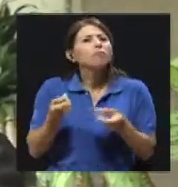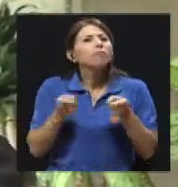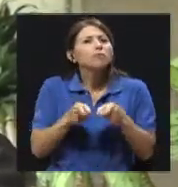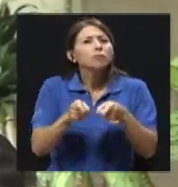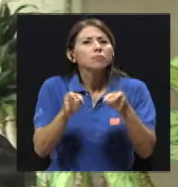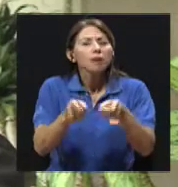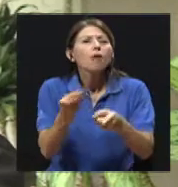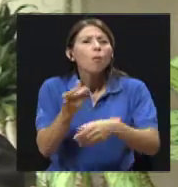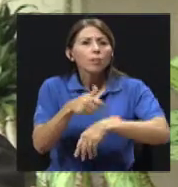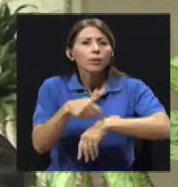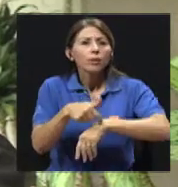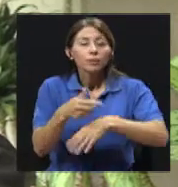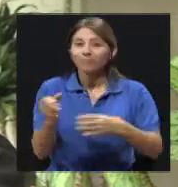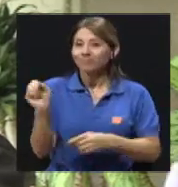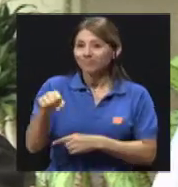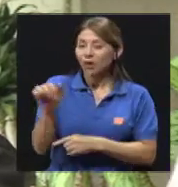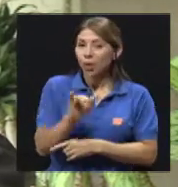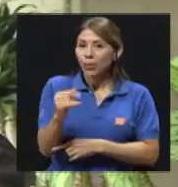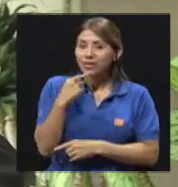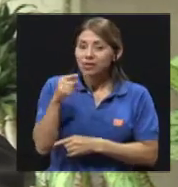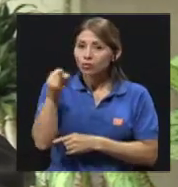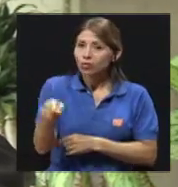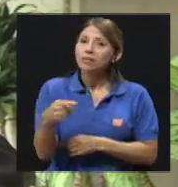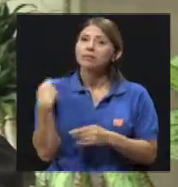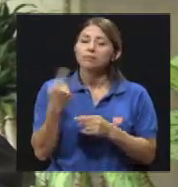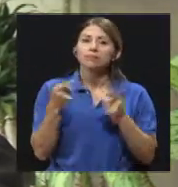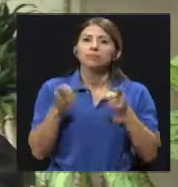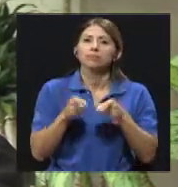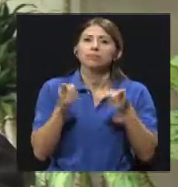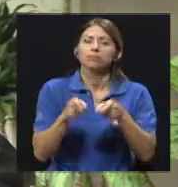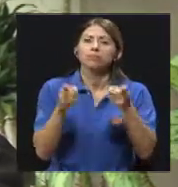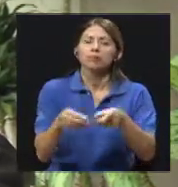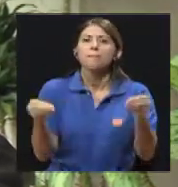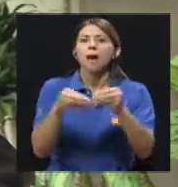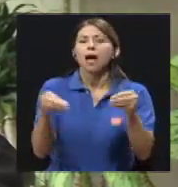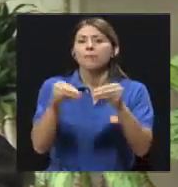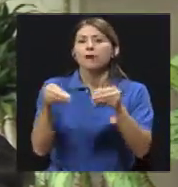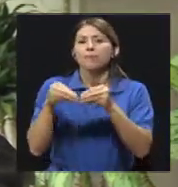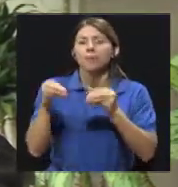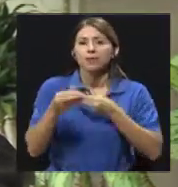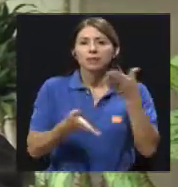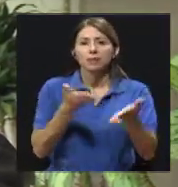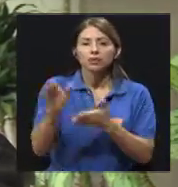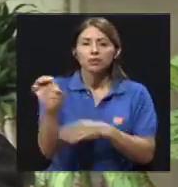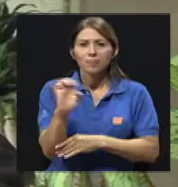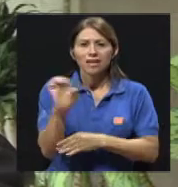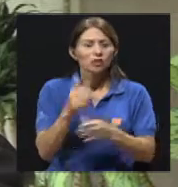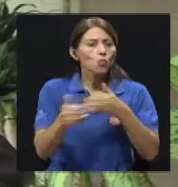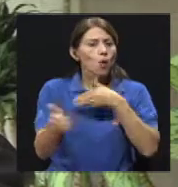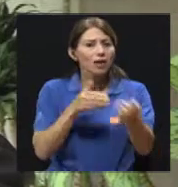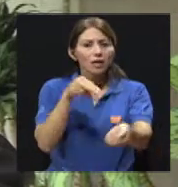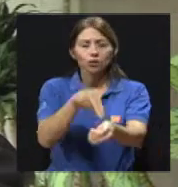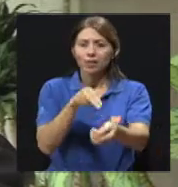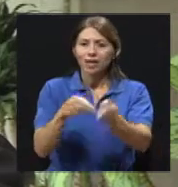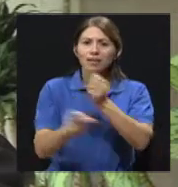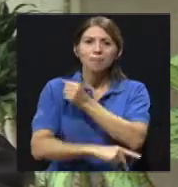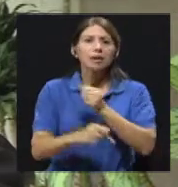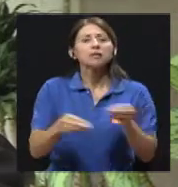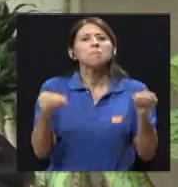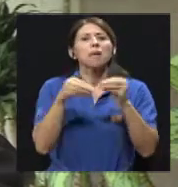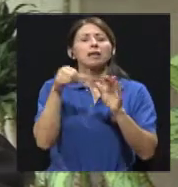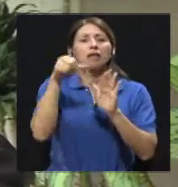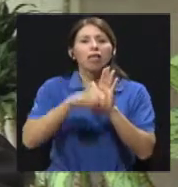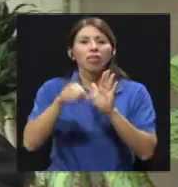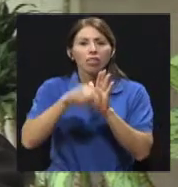frecuente en los servicios de emergencias y es el padecimiento que más se opera en cualquier hospital del país, incluso